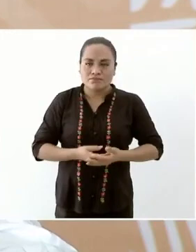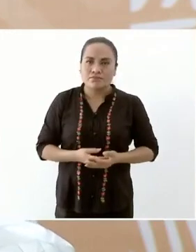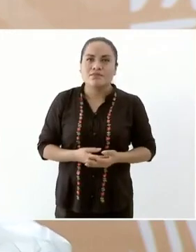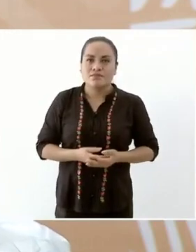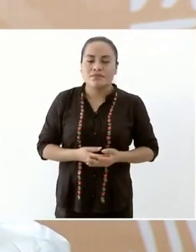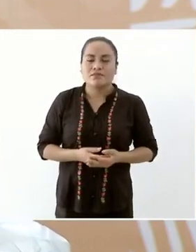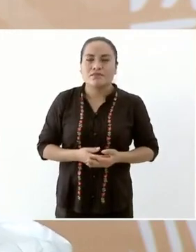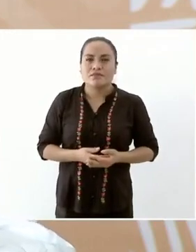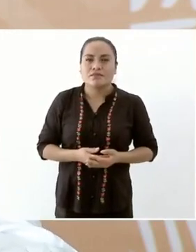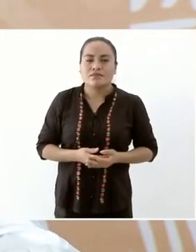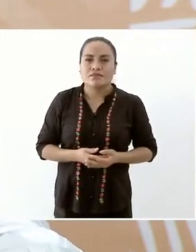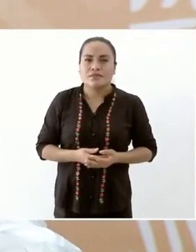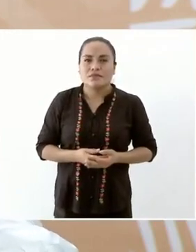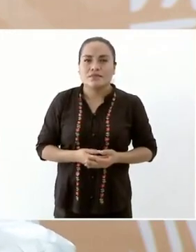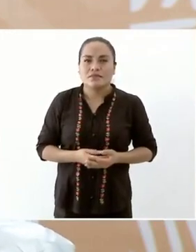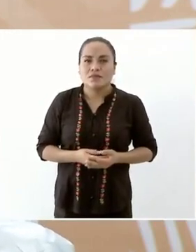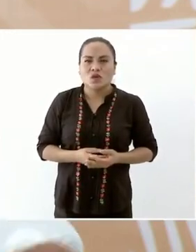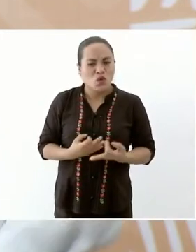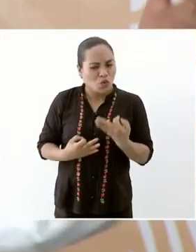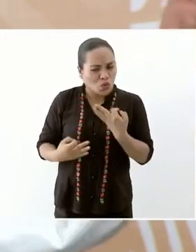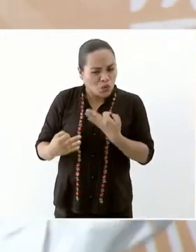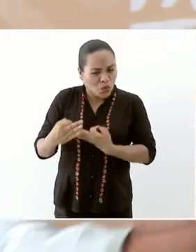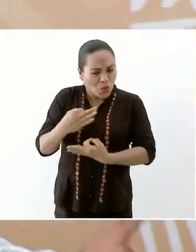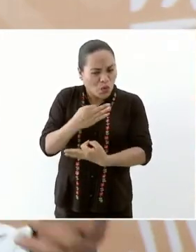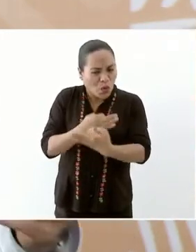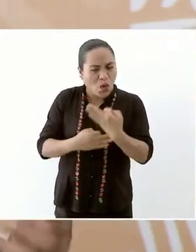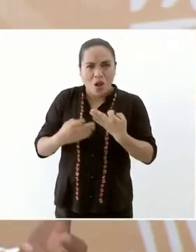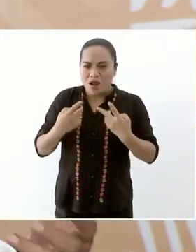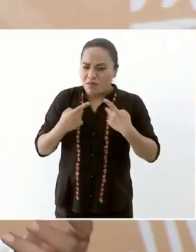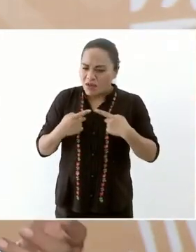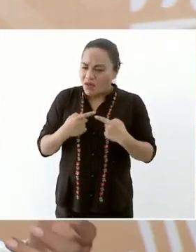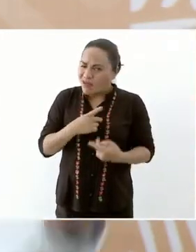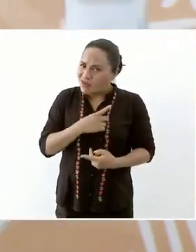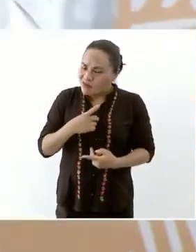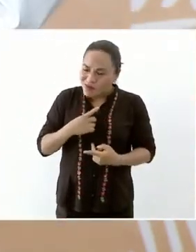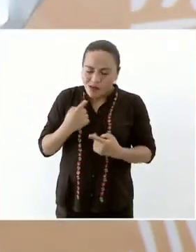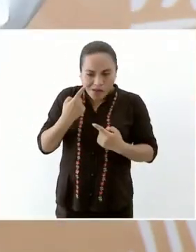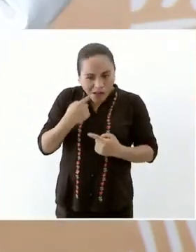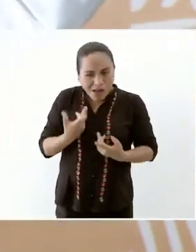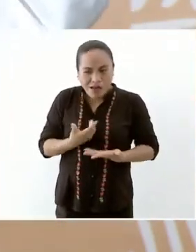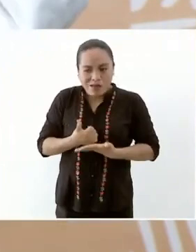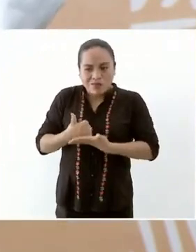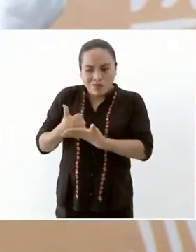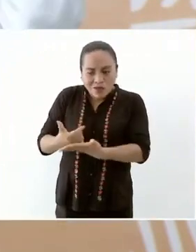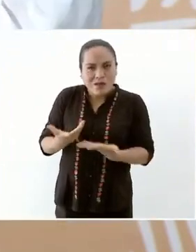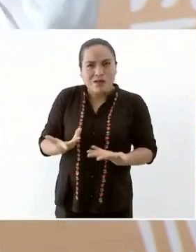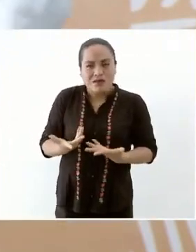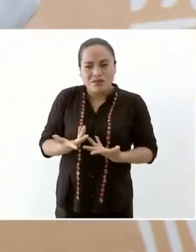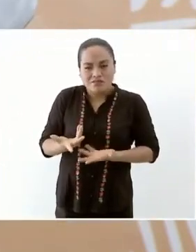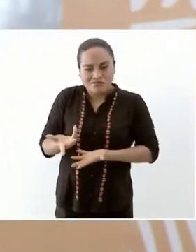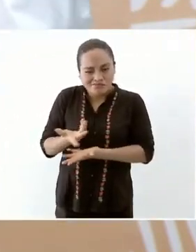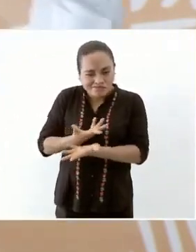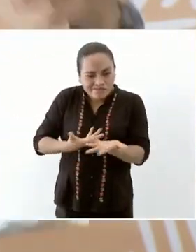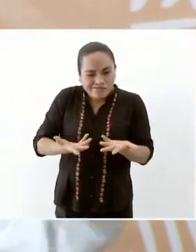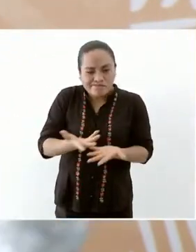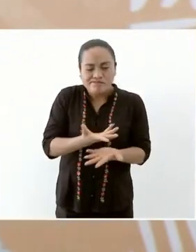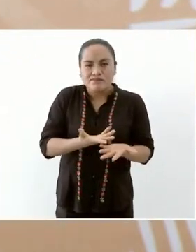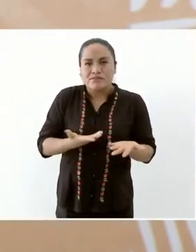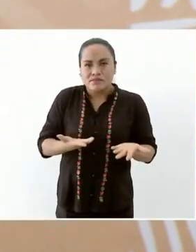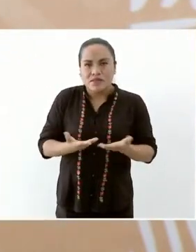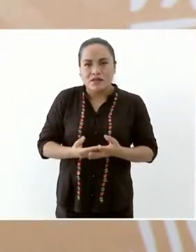que todos participemos imagínense si sólo el gobierno